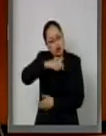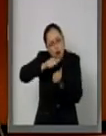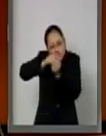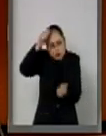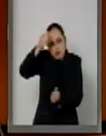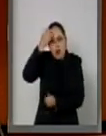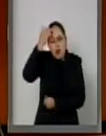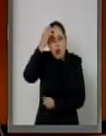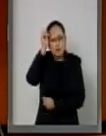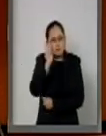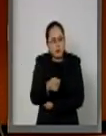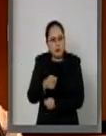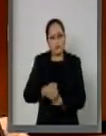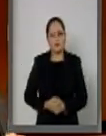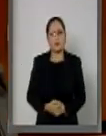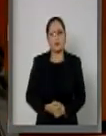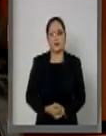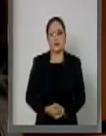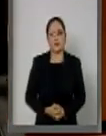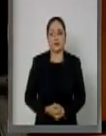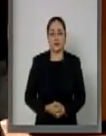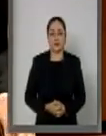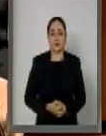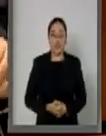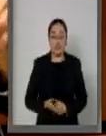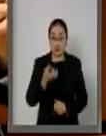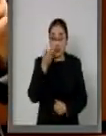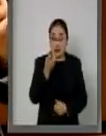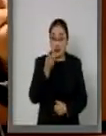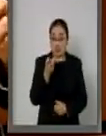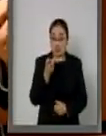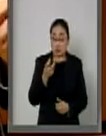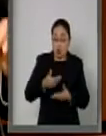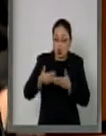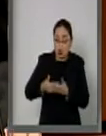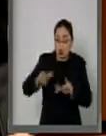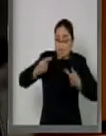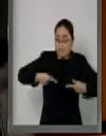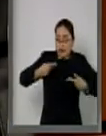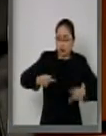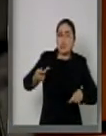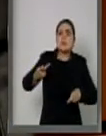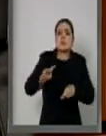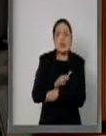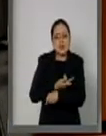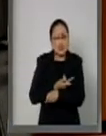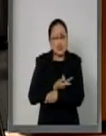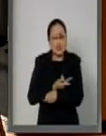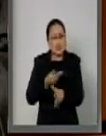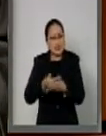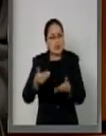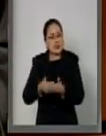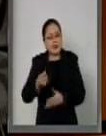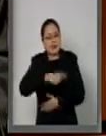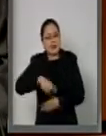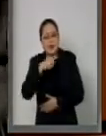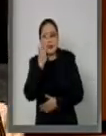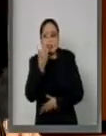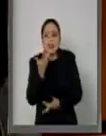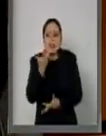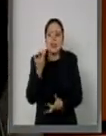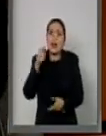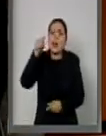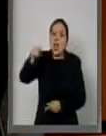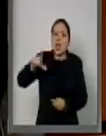De ahí que, ¿qué es lo que la gente en este tipo de situaciones espera de parte del gobierno